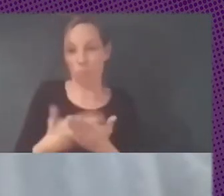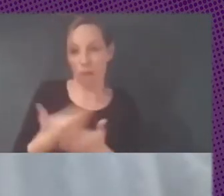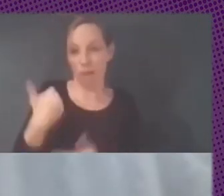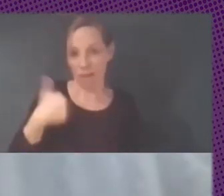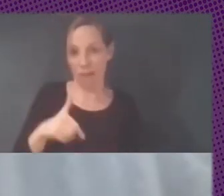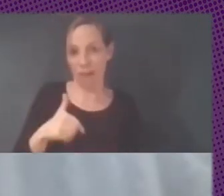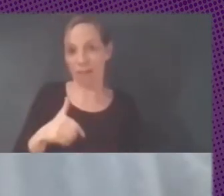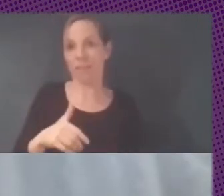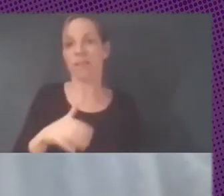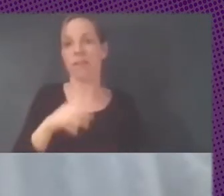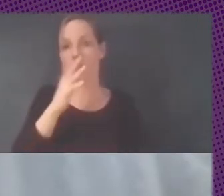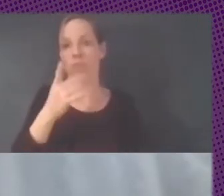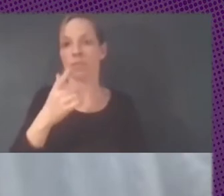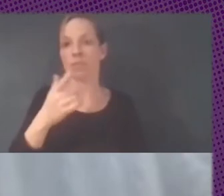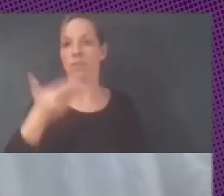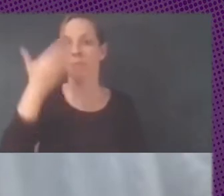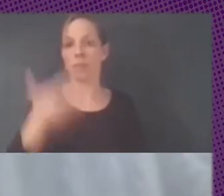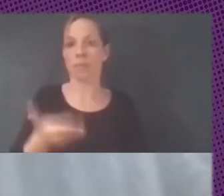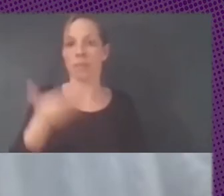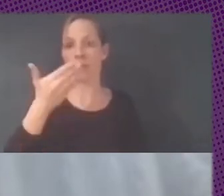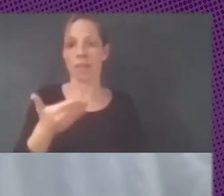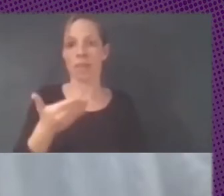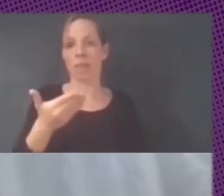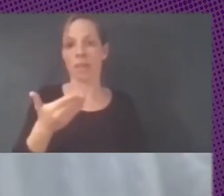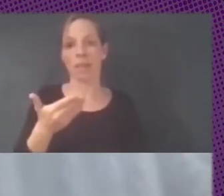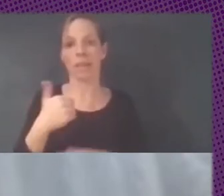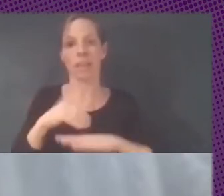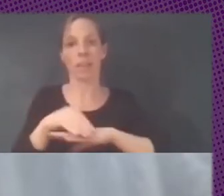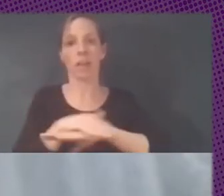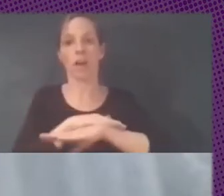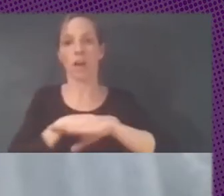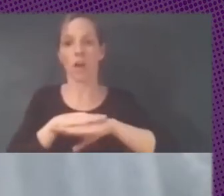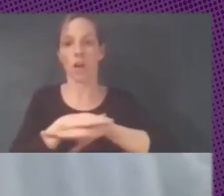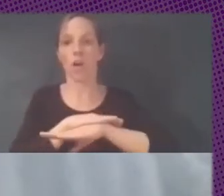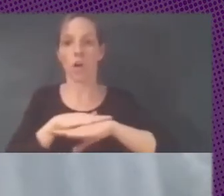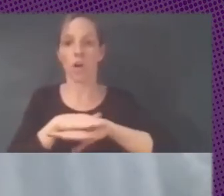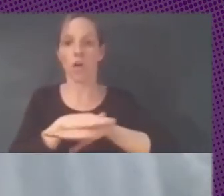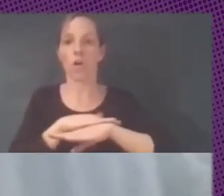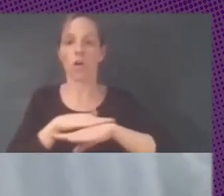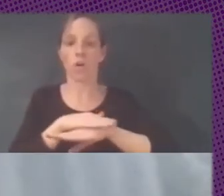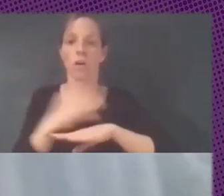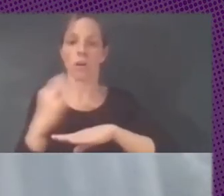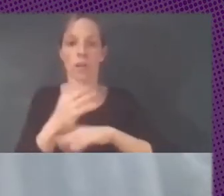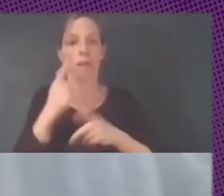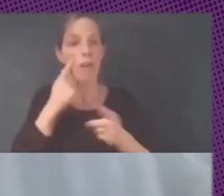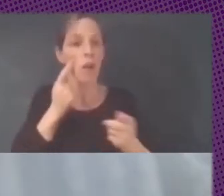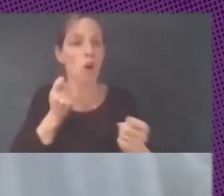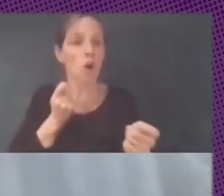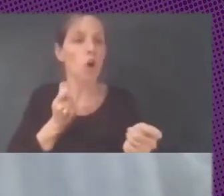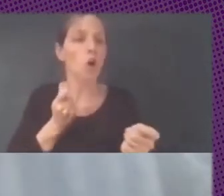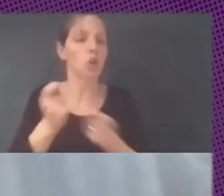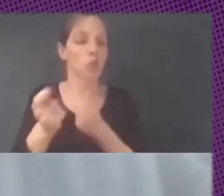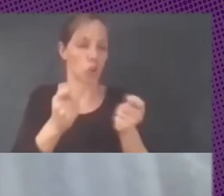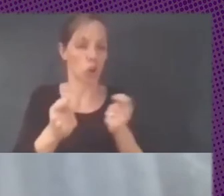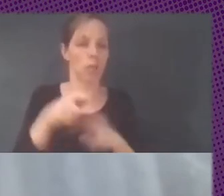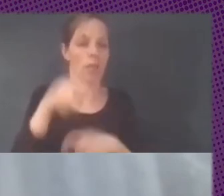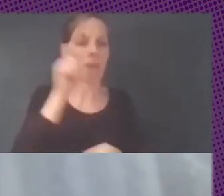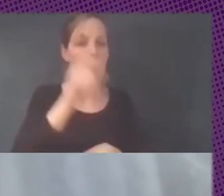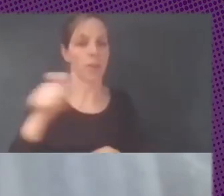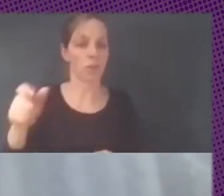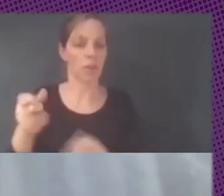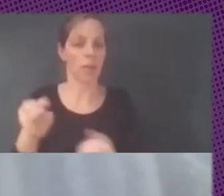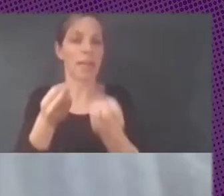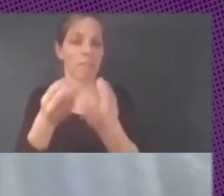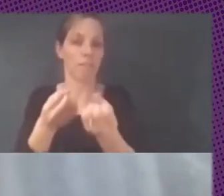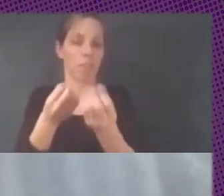puedan tener control sobre la información de los ciudadanos y los procesos